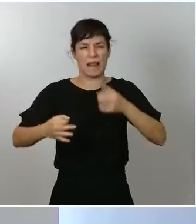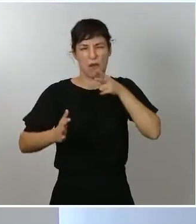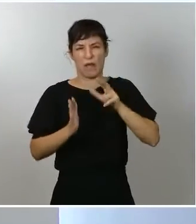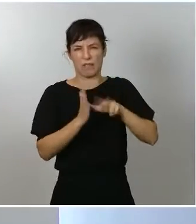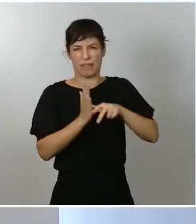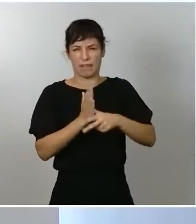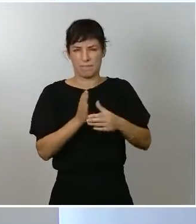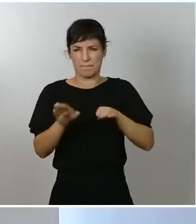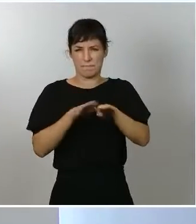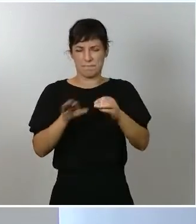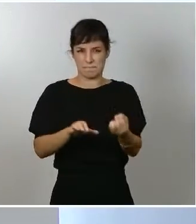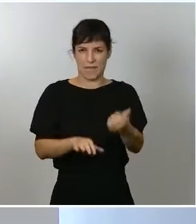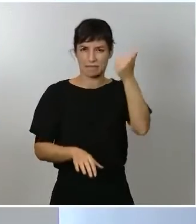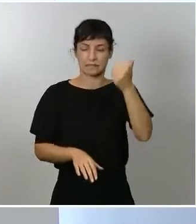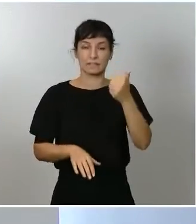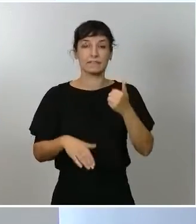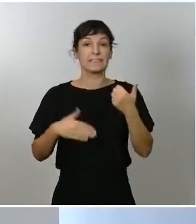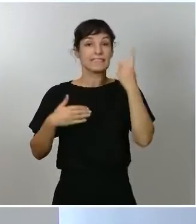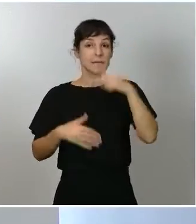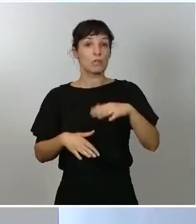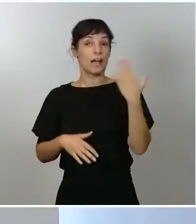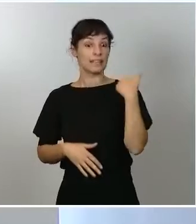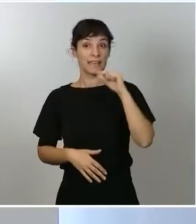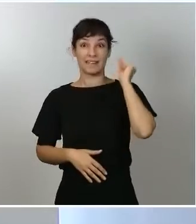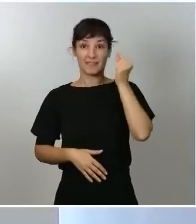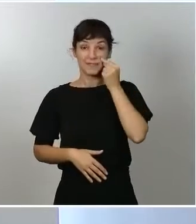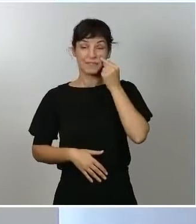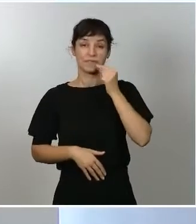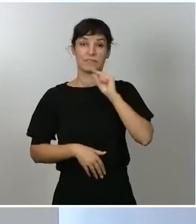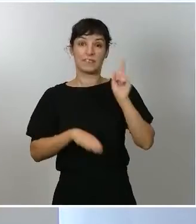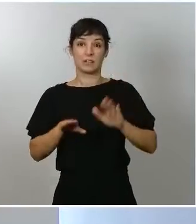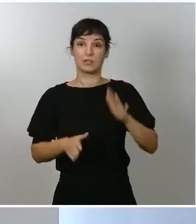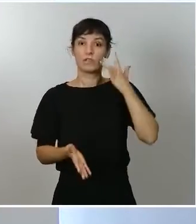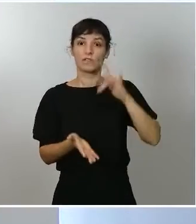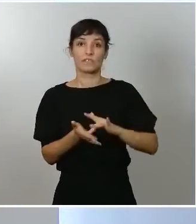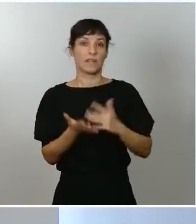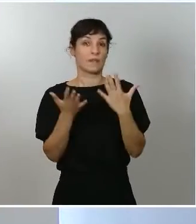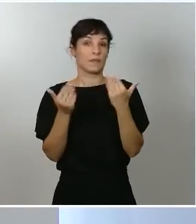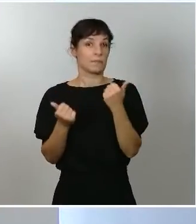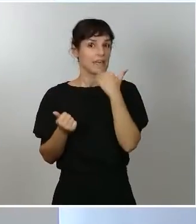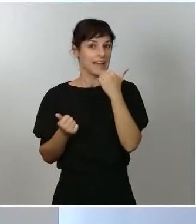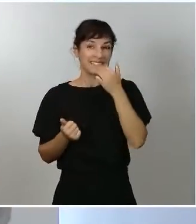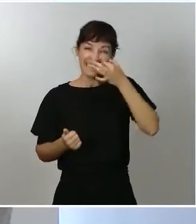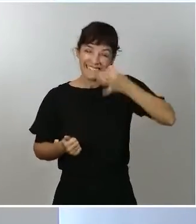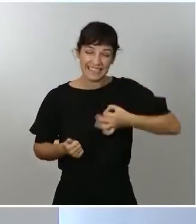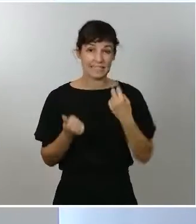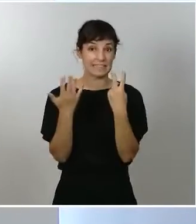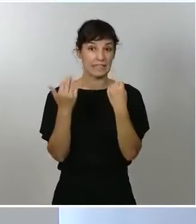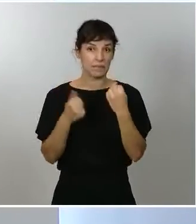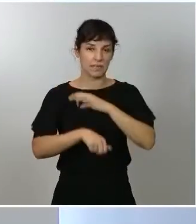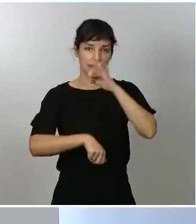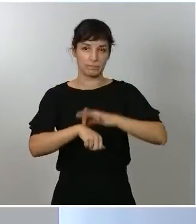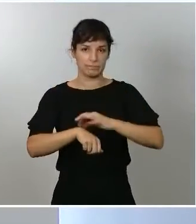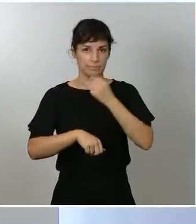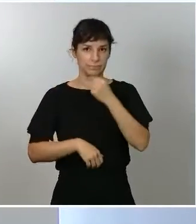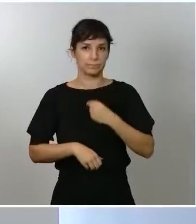en total, aunque con fecha de diagnóstico de ayer sean casi 3.000 casos notificados, en total se han notificado 7.000 casos que hay que distribuir también entre los